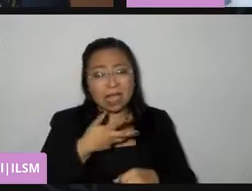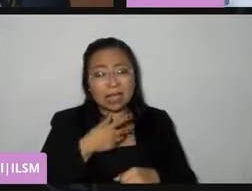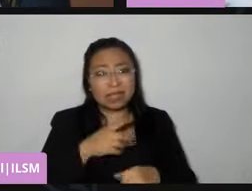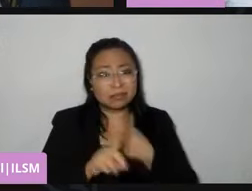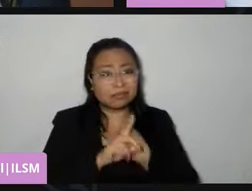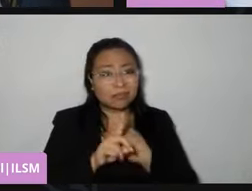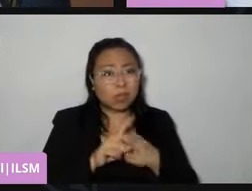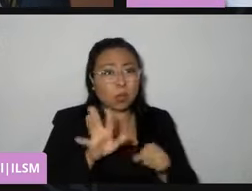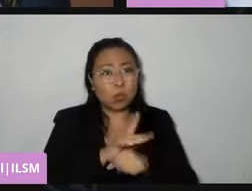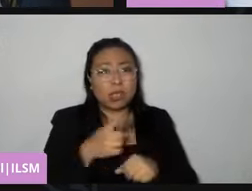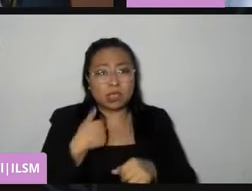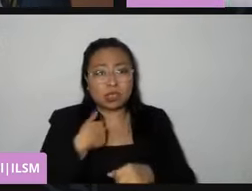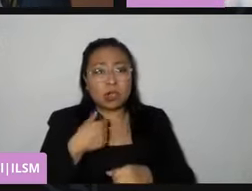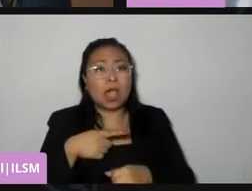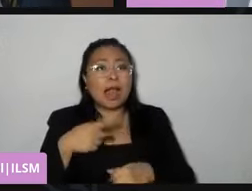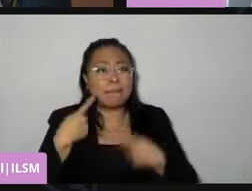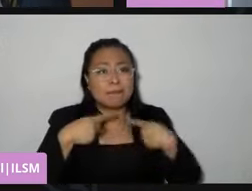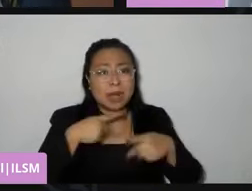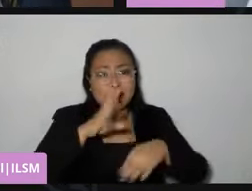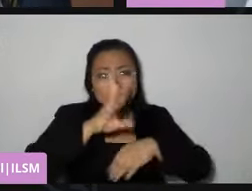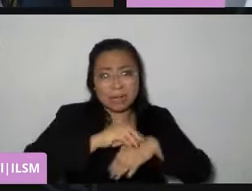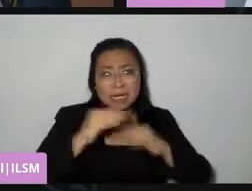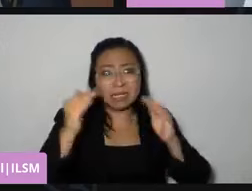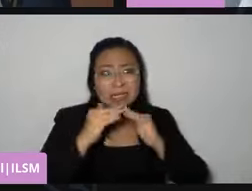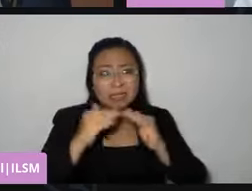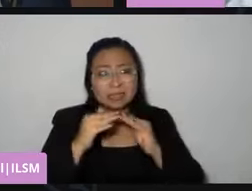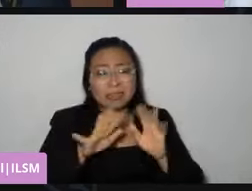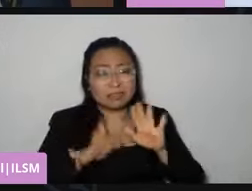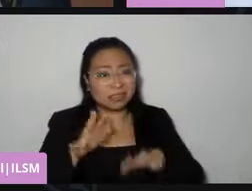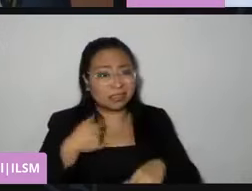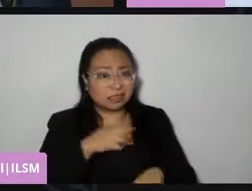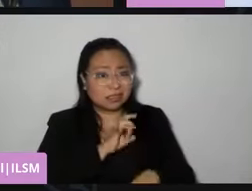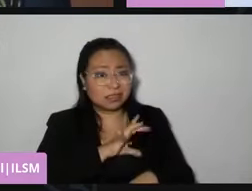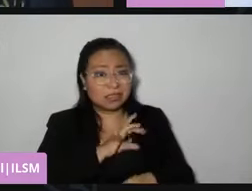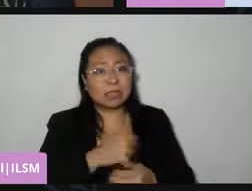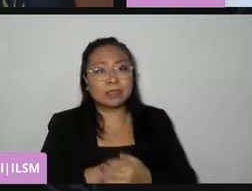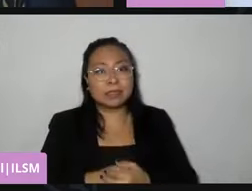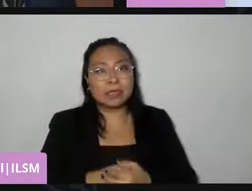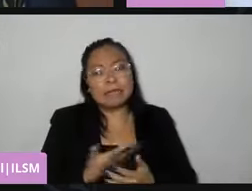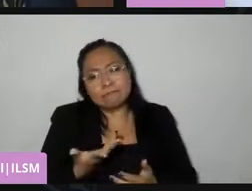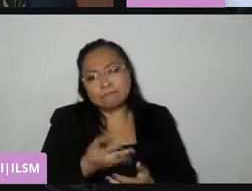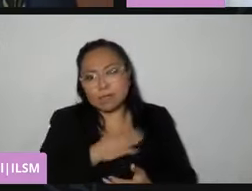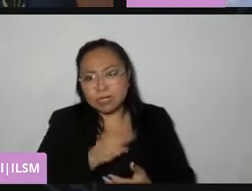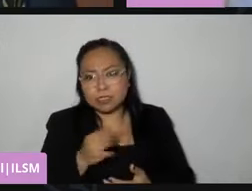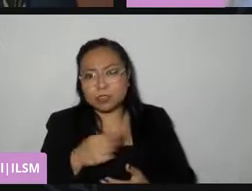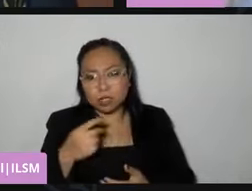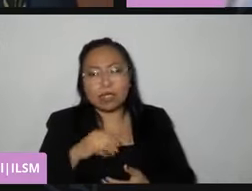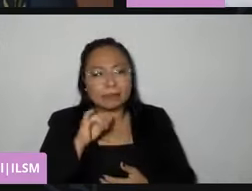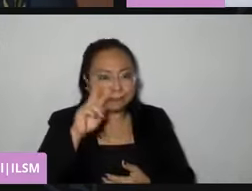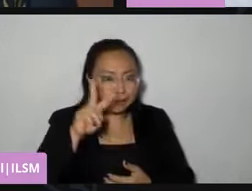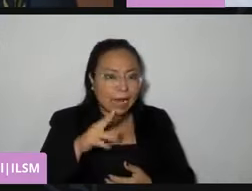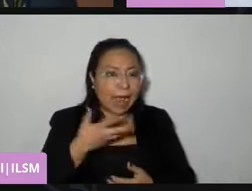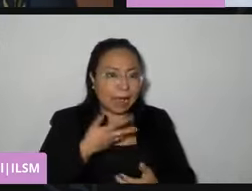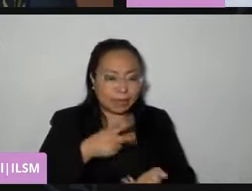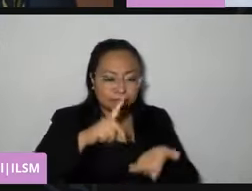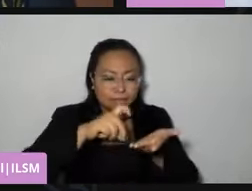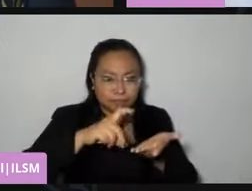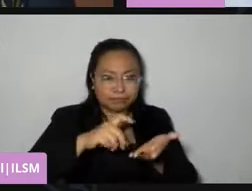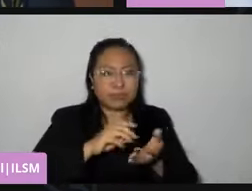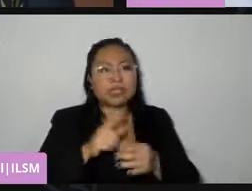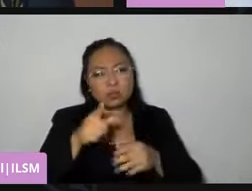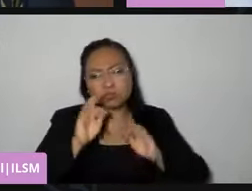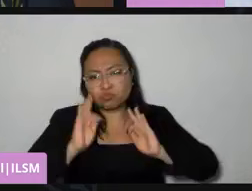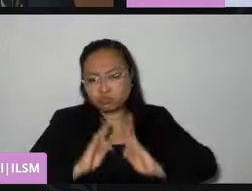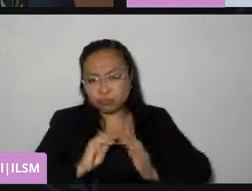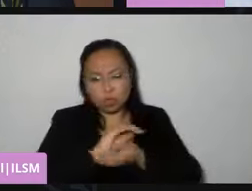una ciudadana o ciudadana. Sí, en cuanto al COVID, como les comentaba, hay un protocolo de salud por el que puedan estar tranquilas y